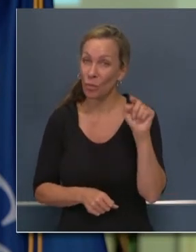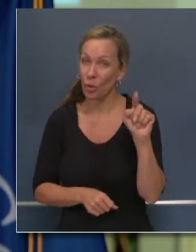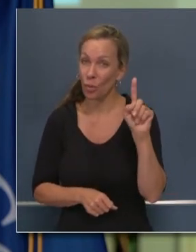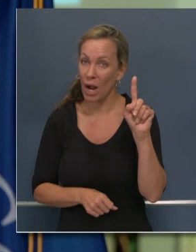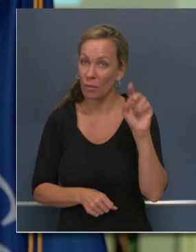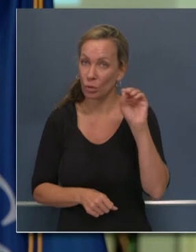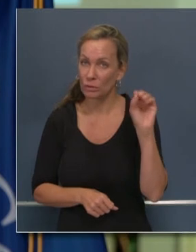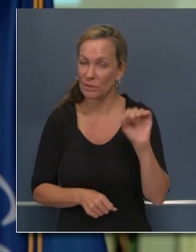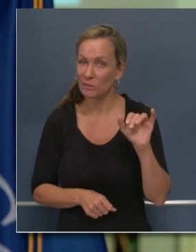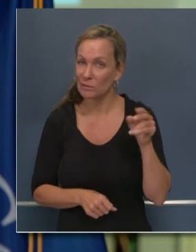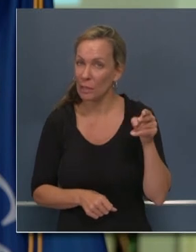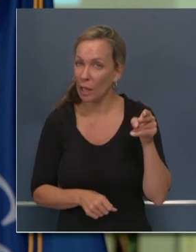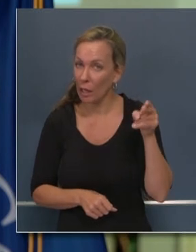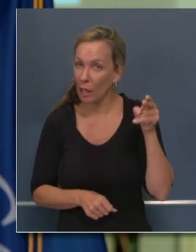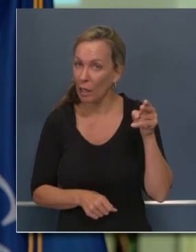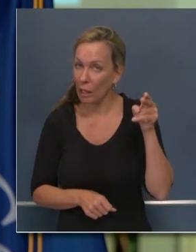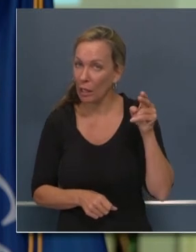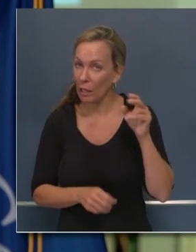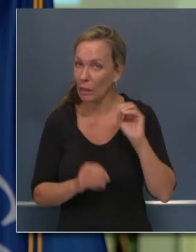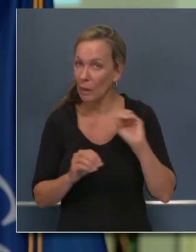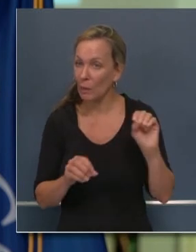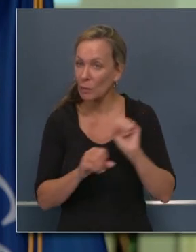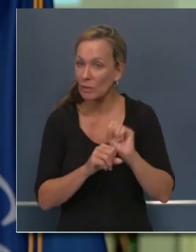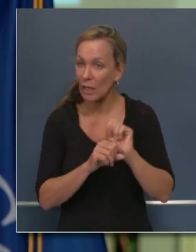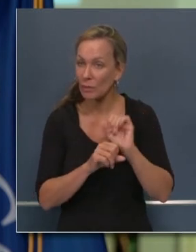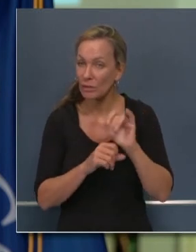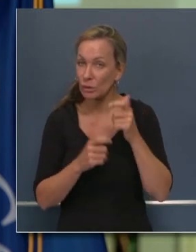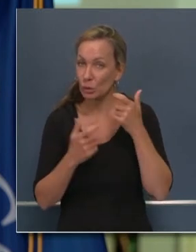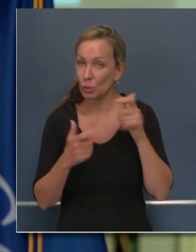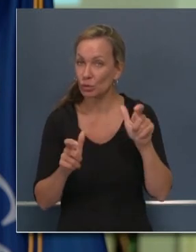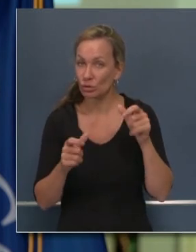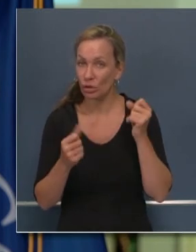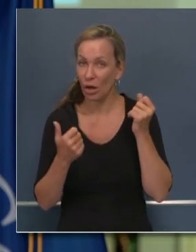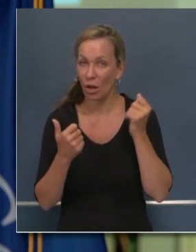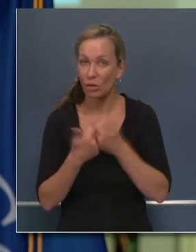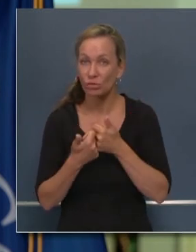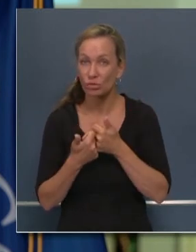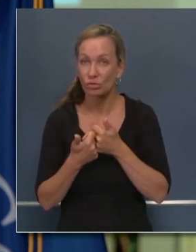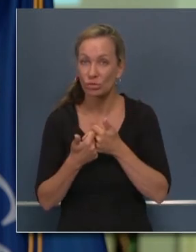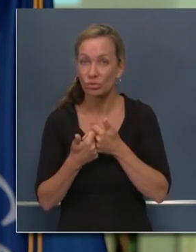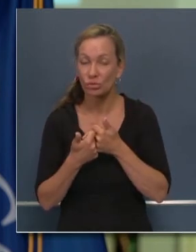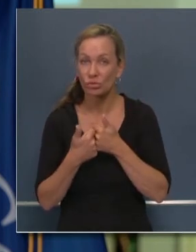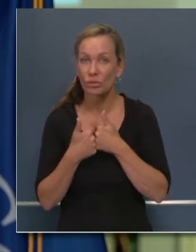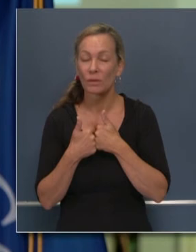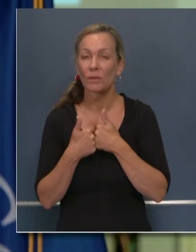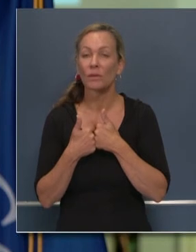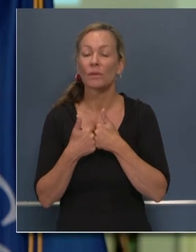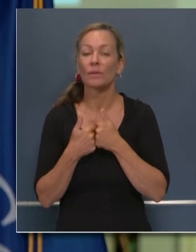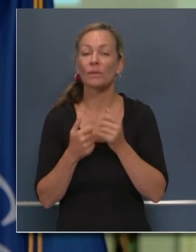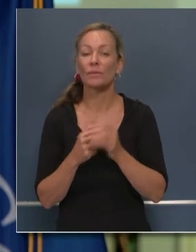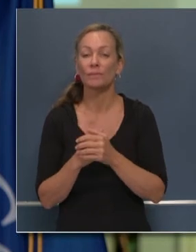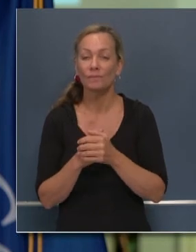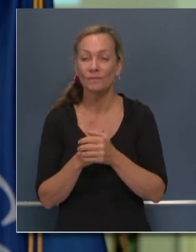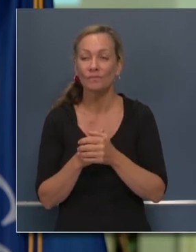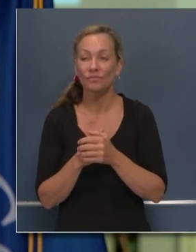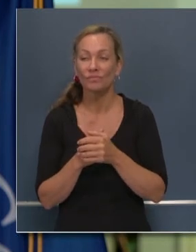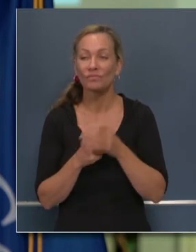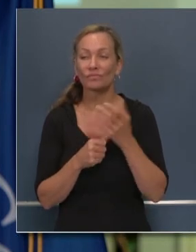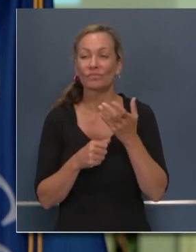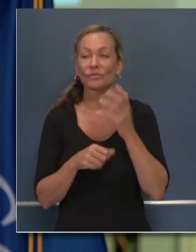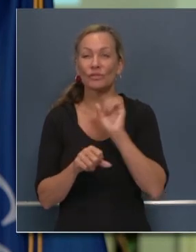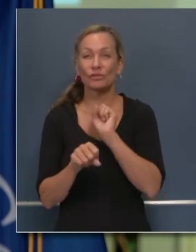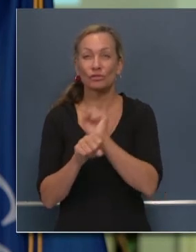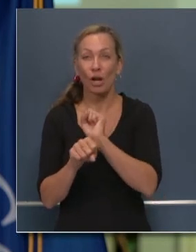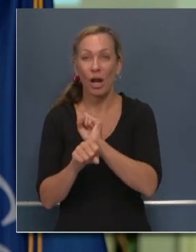enfrente. Y pues quiero concluir este punto diciendo que este asunto de los empleos y el crecimiento económico